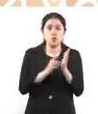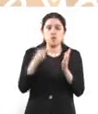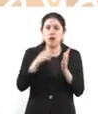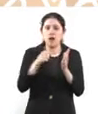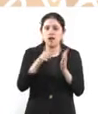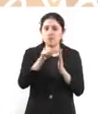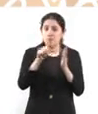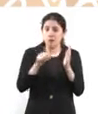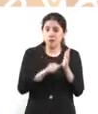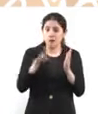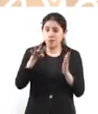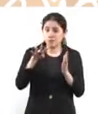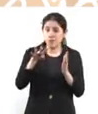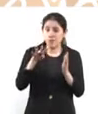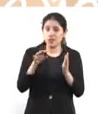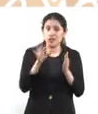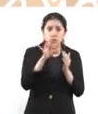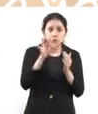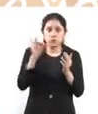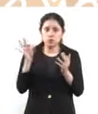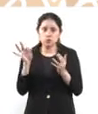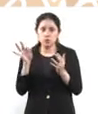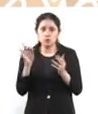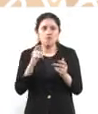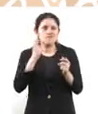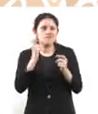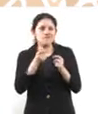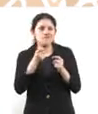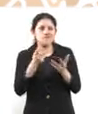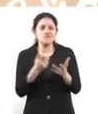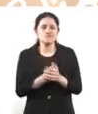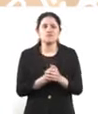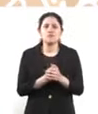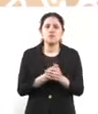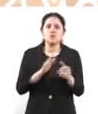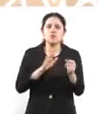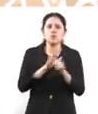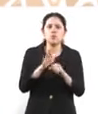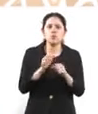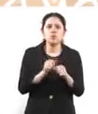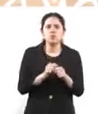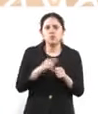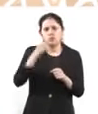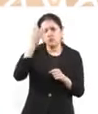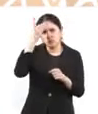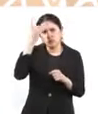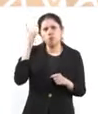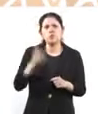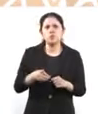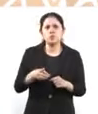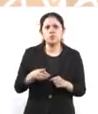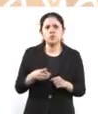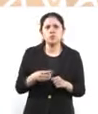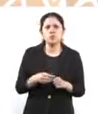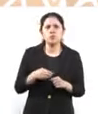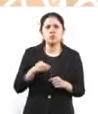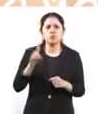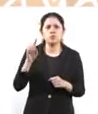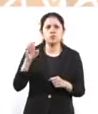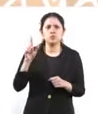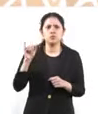establece qué delitos están exentos